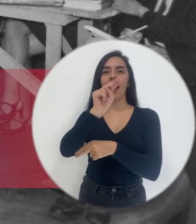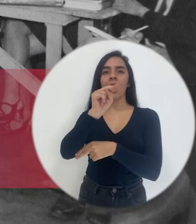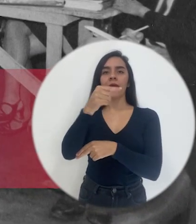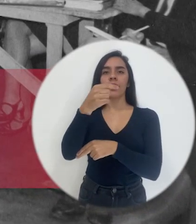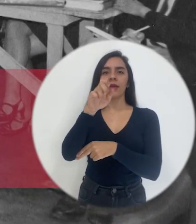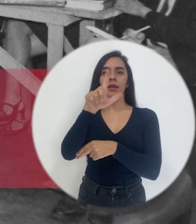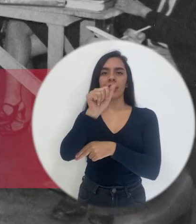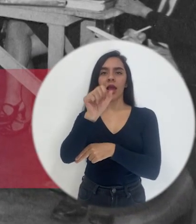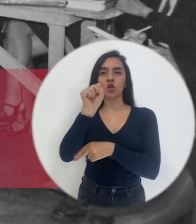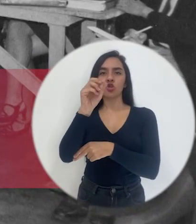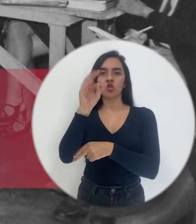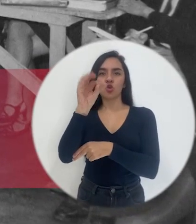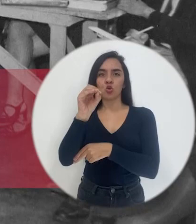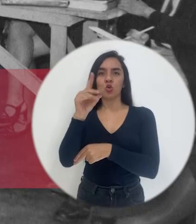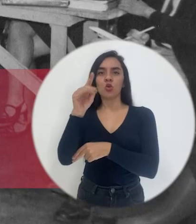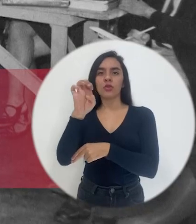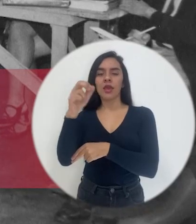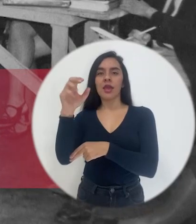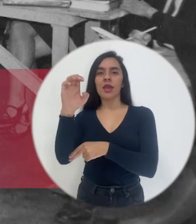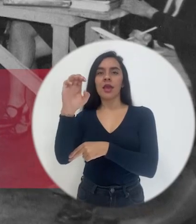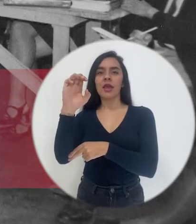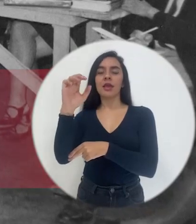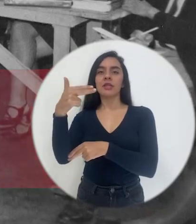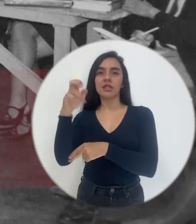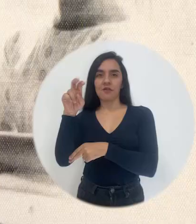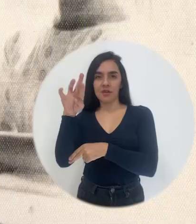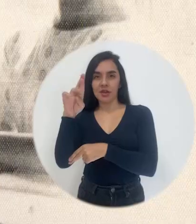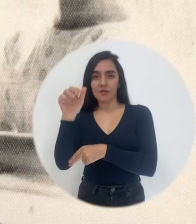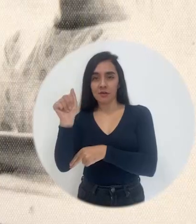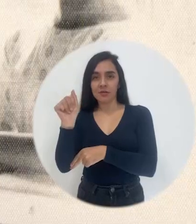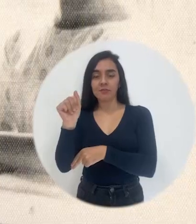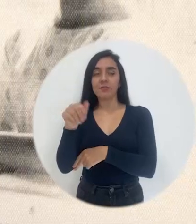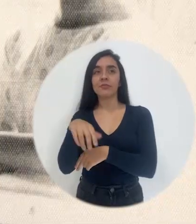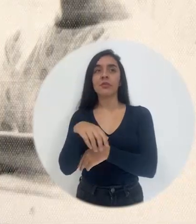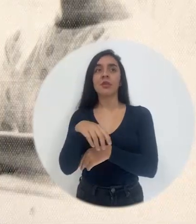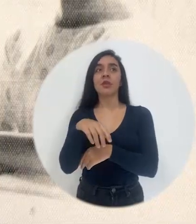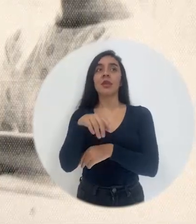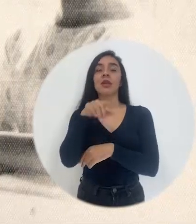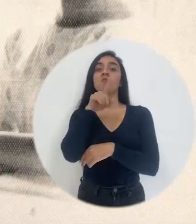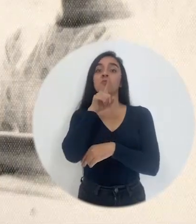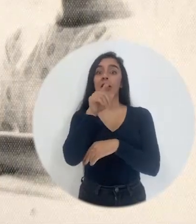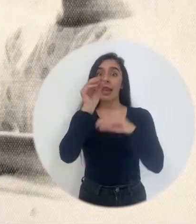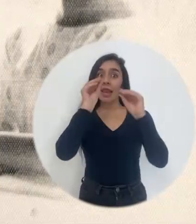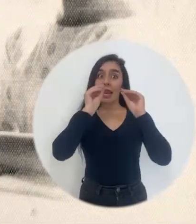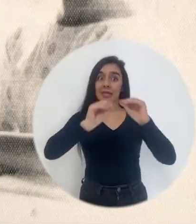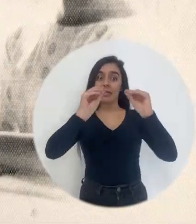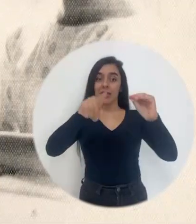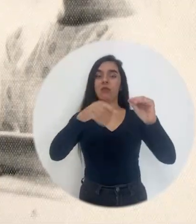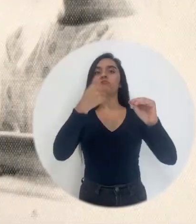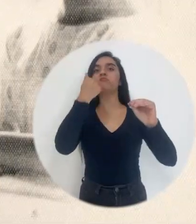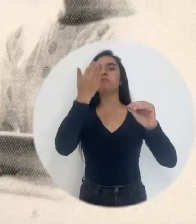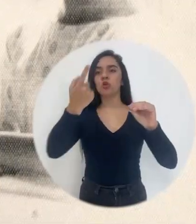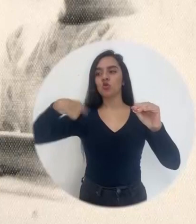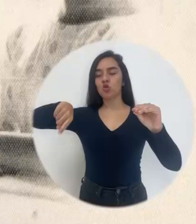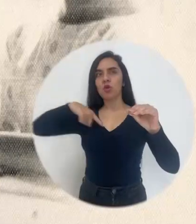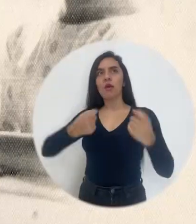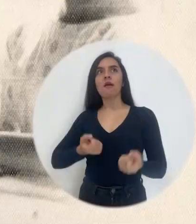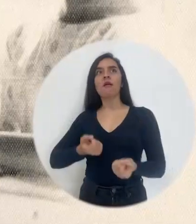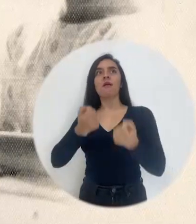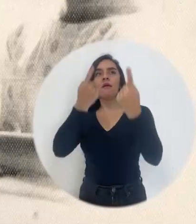Echaverri. La enseñanza era muy fácil, entendíamos muy bien, un